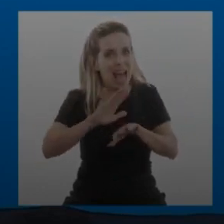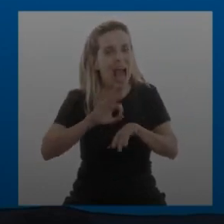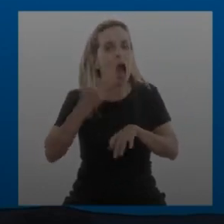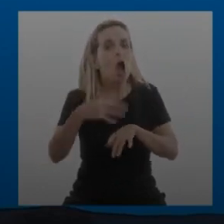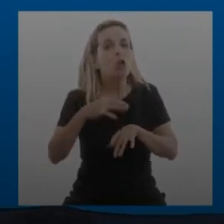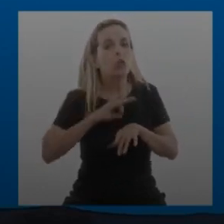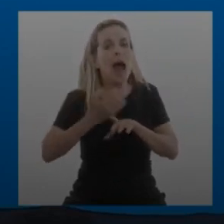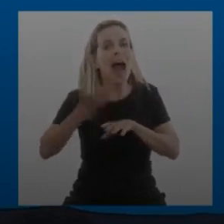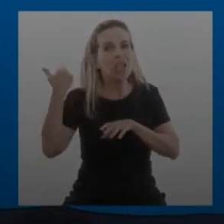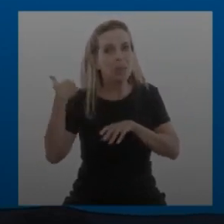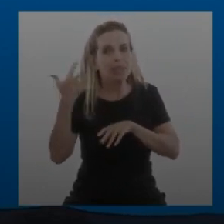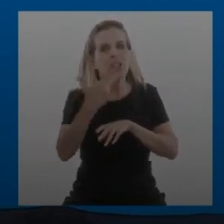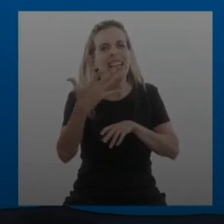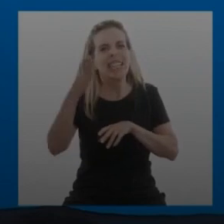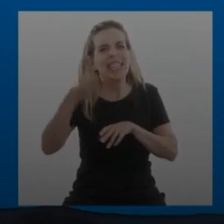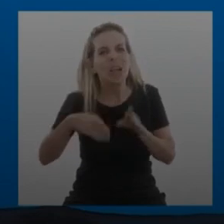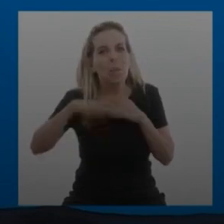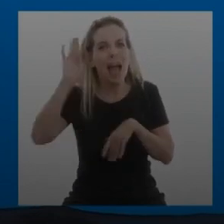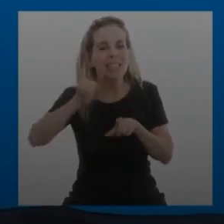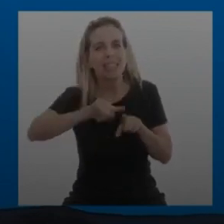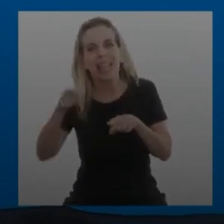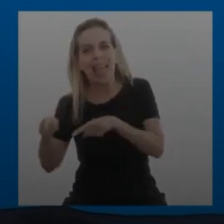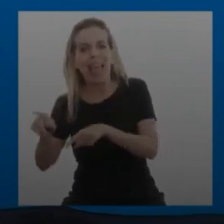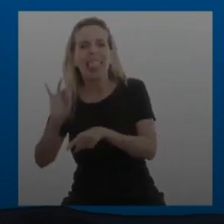de lo que producía en diciembre del 2019